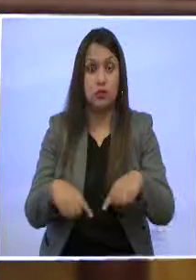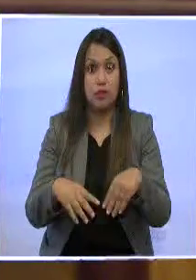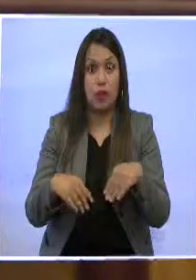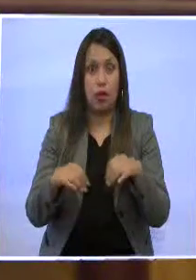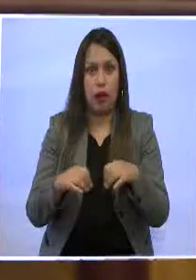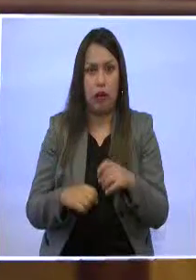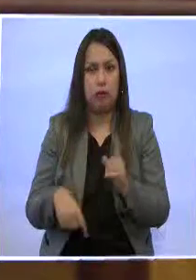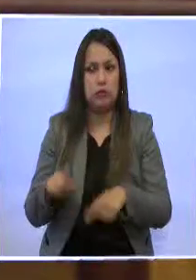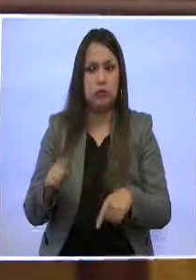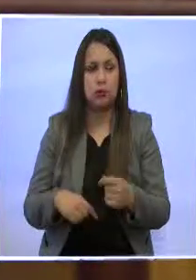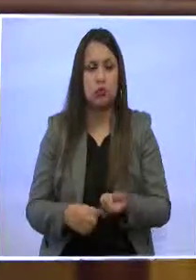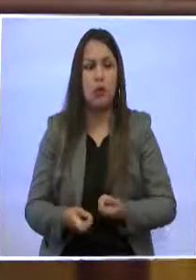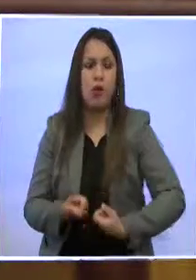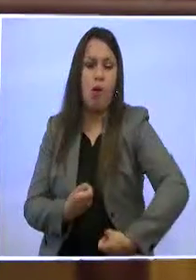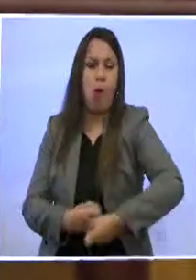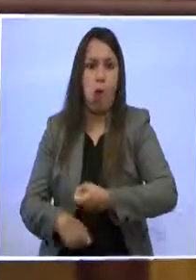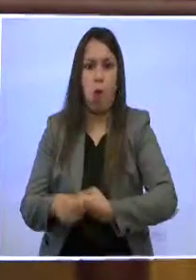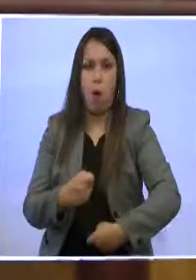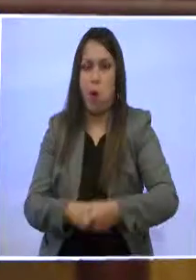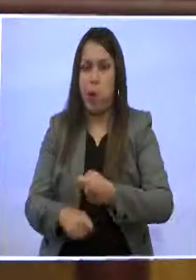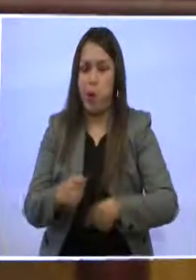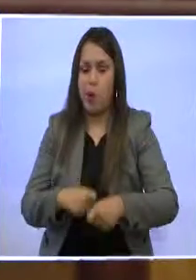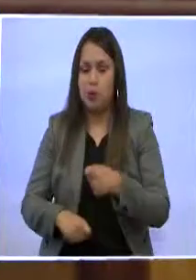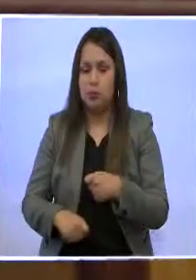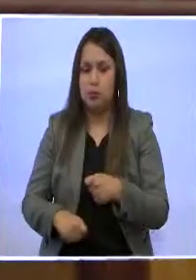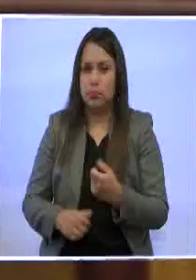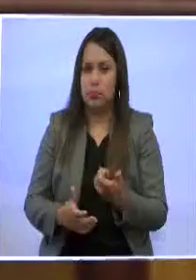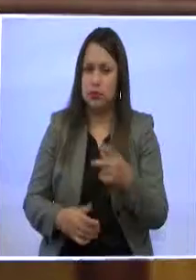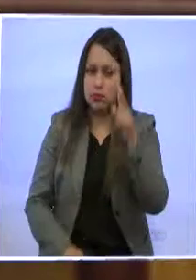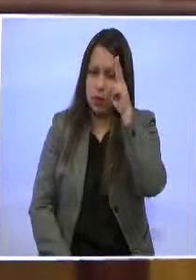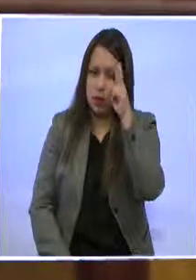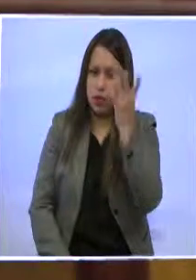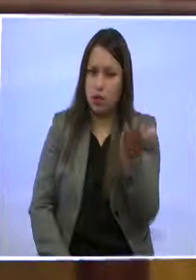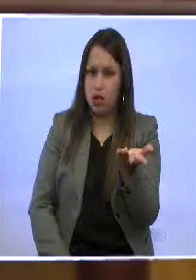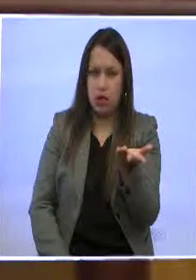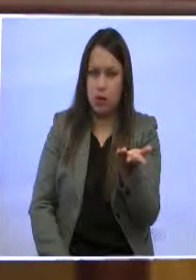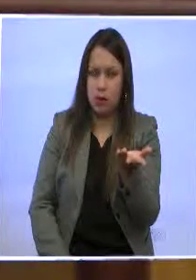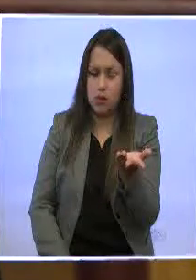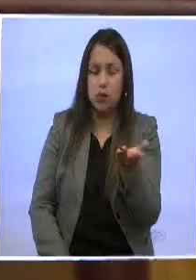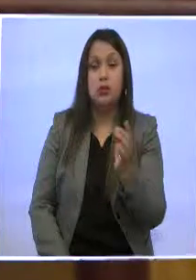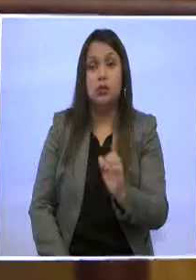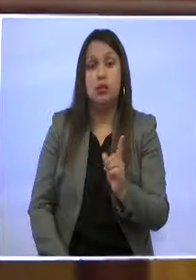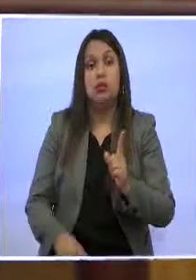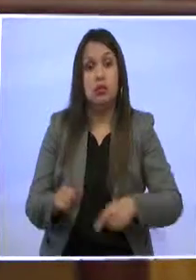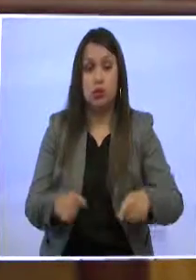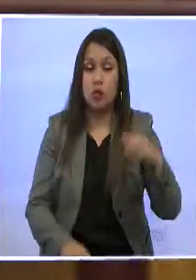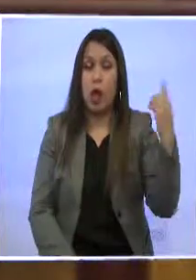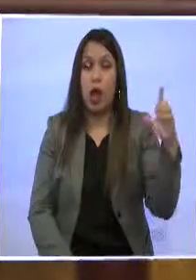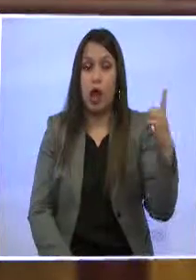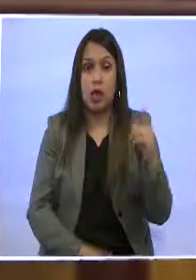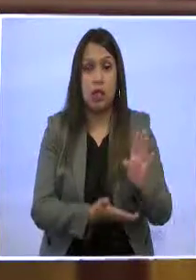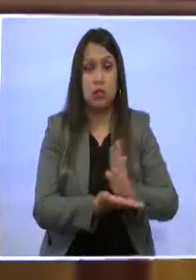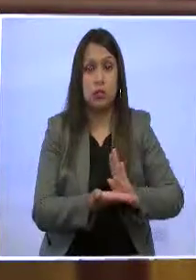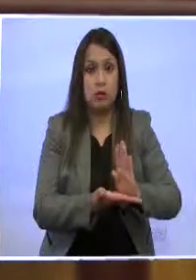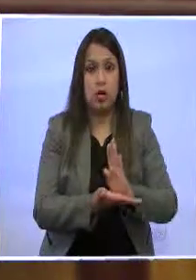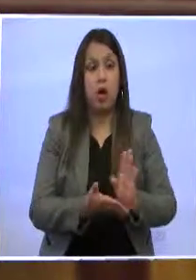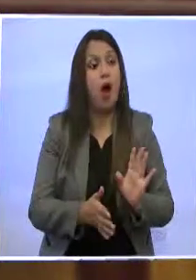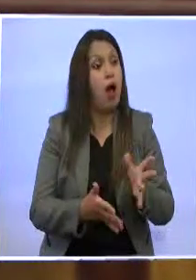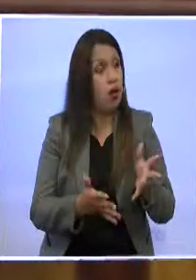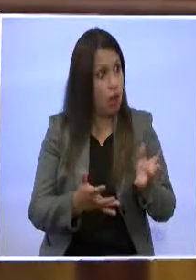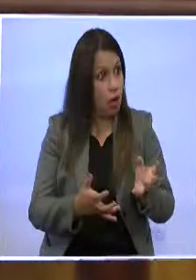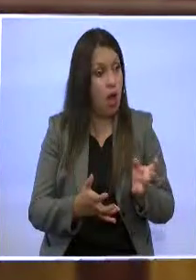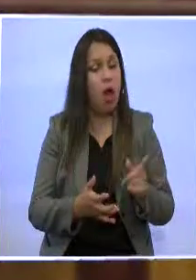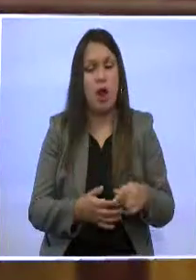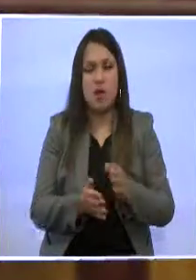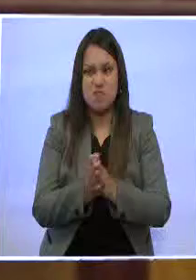de malos dirigentes que abusaban de la necesidad de la gente de un suelo para vivir, y por otro, eran excluidos de los servicios